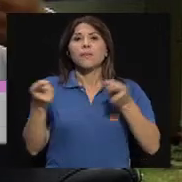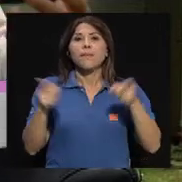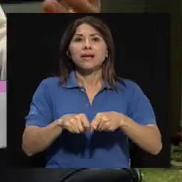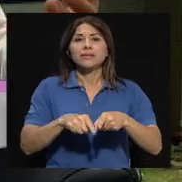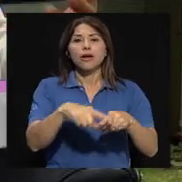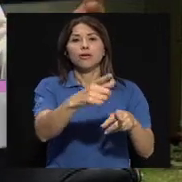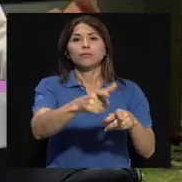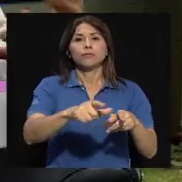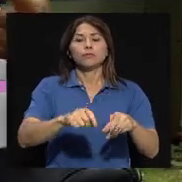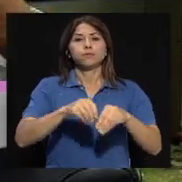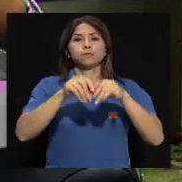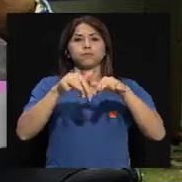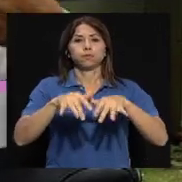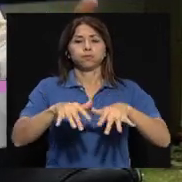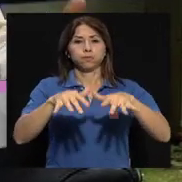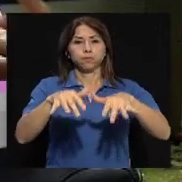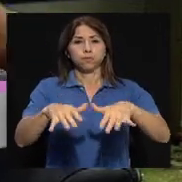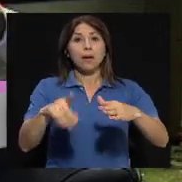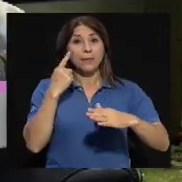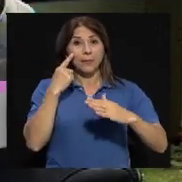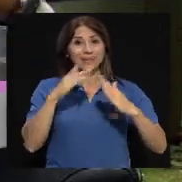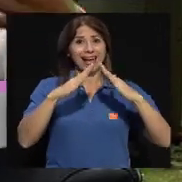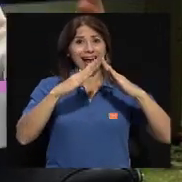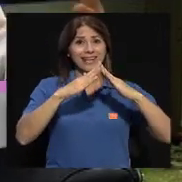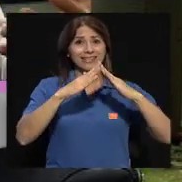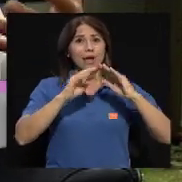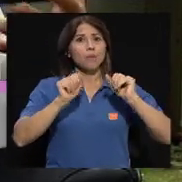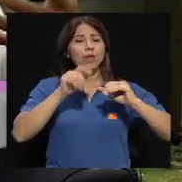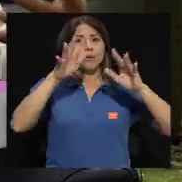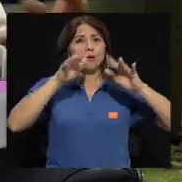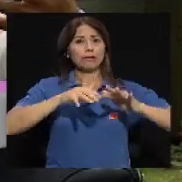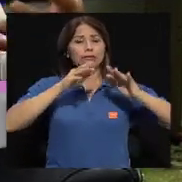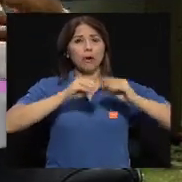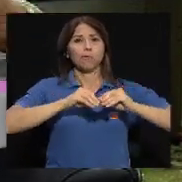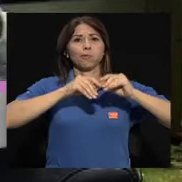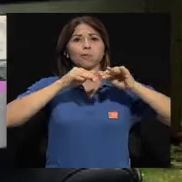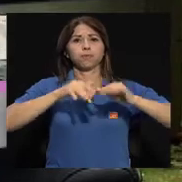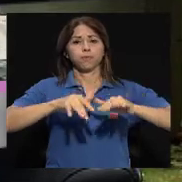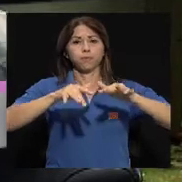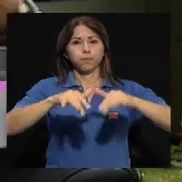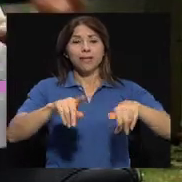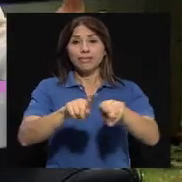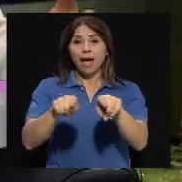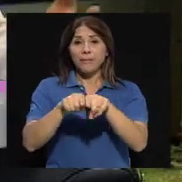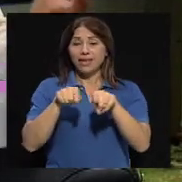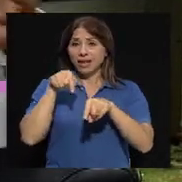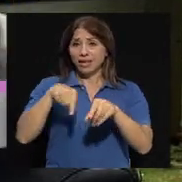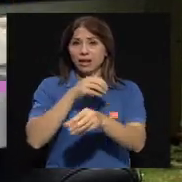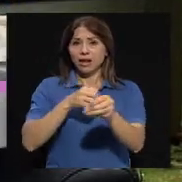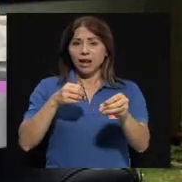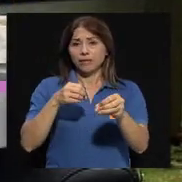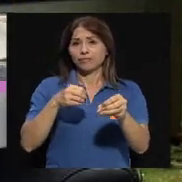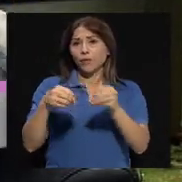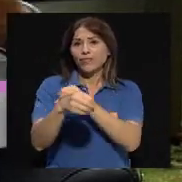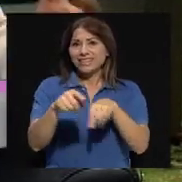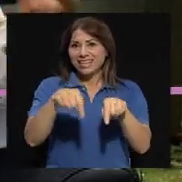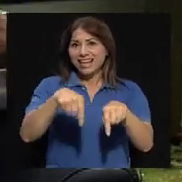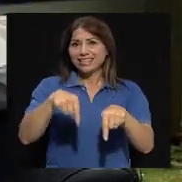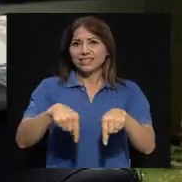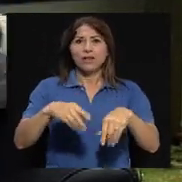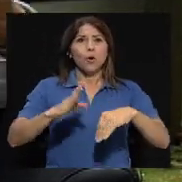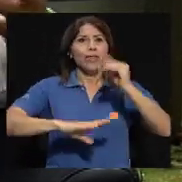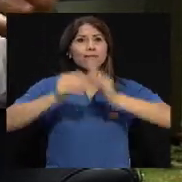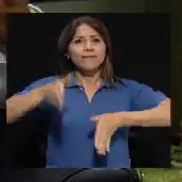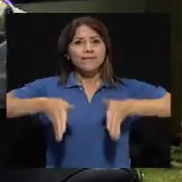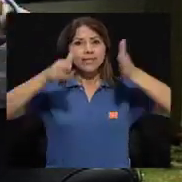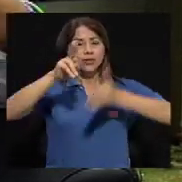lo vemos hasta en las casas, se nos inundan las casas, en la universidad, algunas unidades académicas se inundan facultades